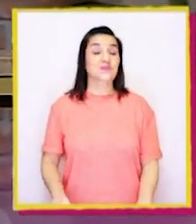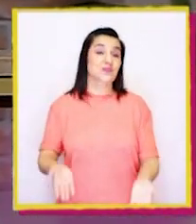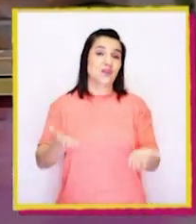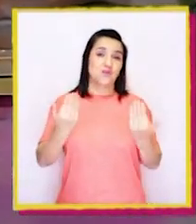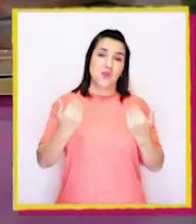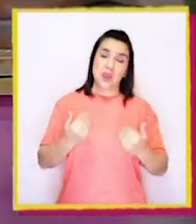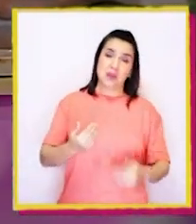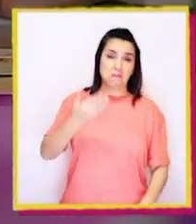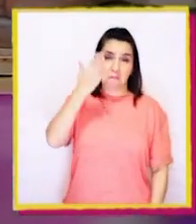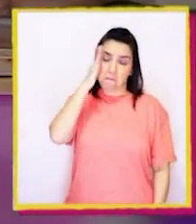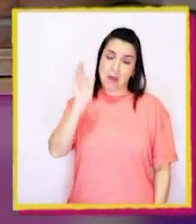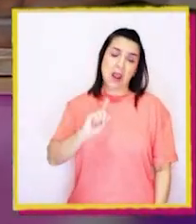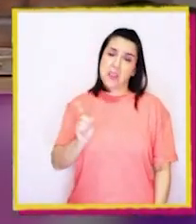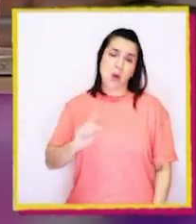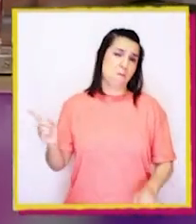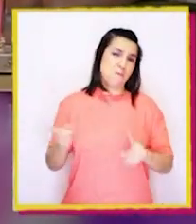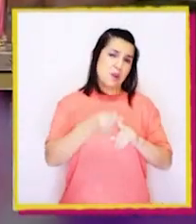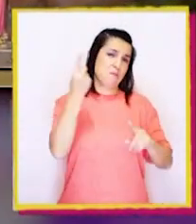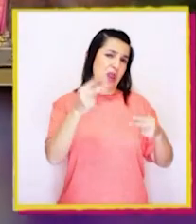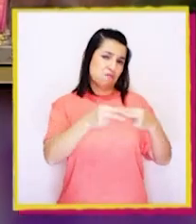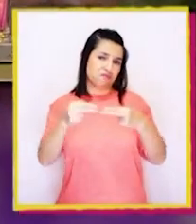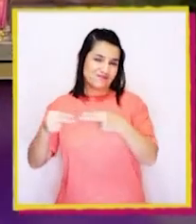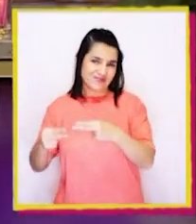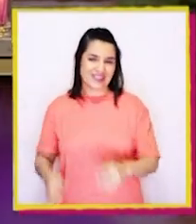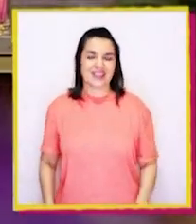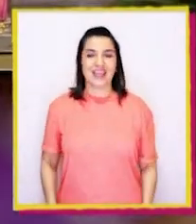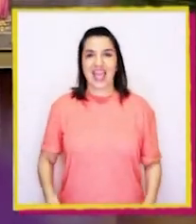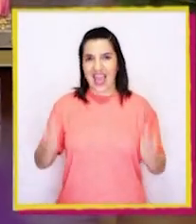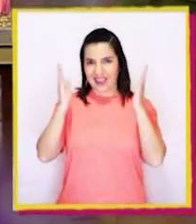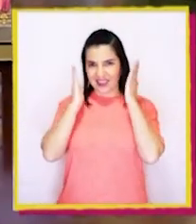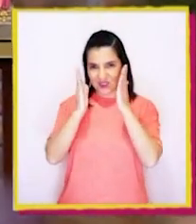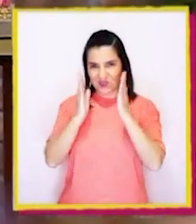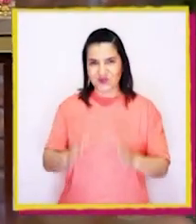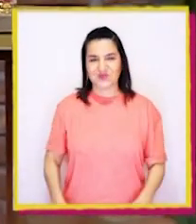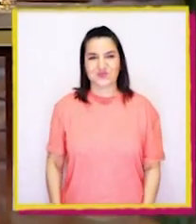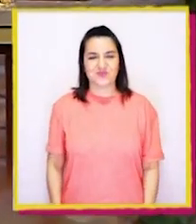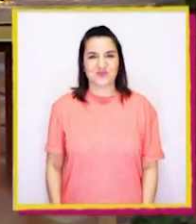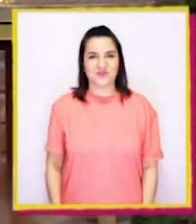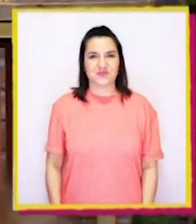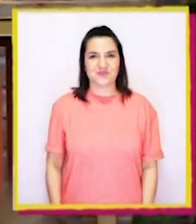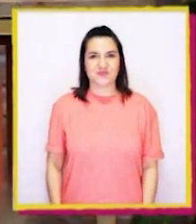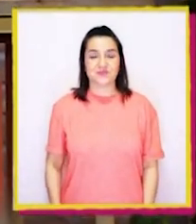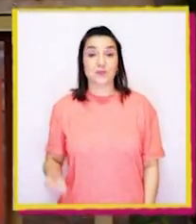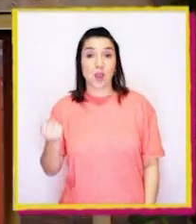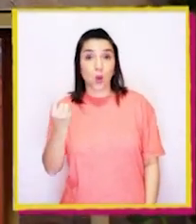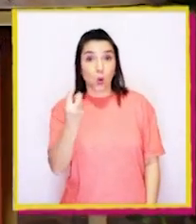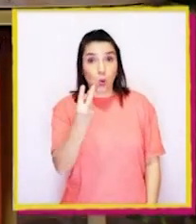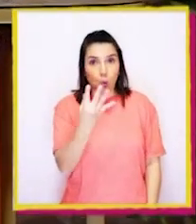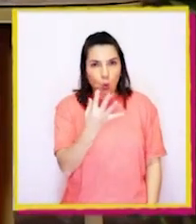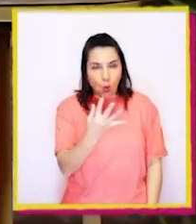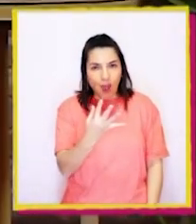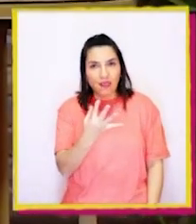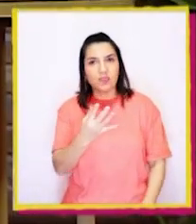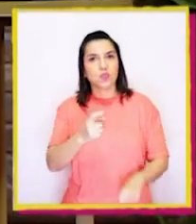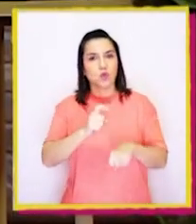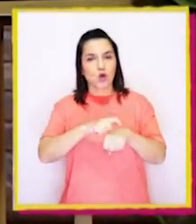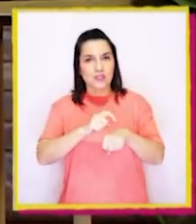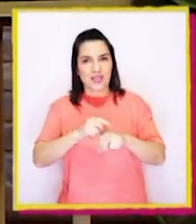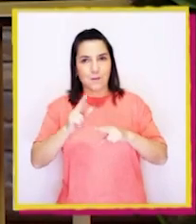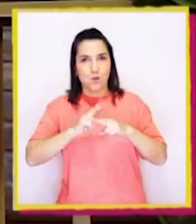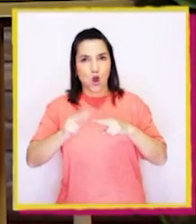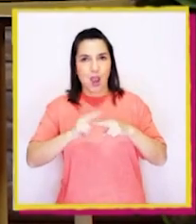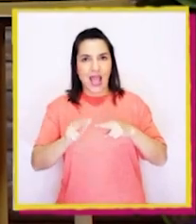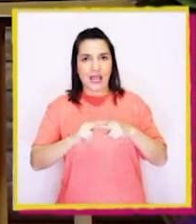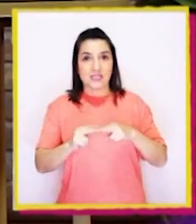Bien, no estuvo tan mal para hacer la primera vez, ¿verdad? Pongan atención. A ver, ¿cuánto nos podemos demorar ahora